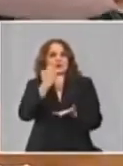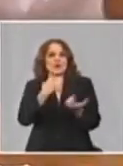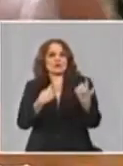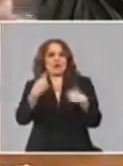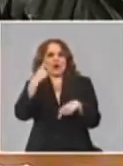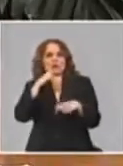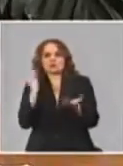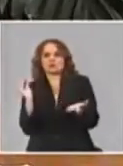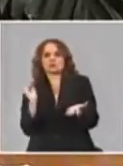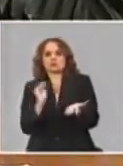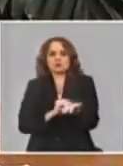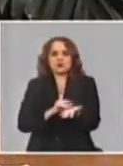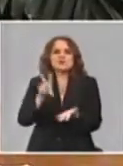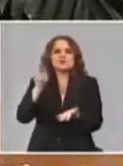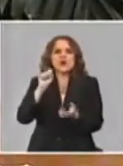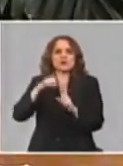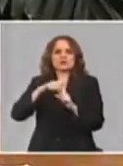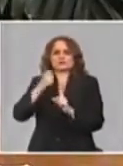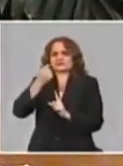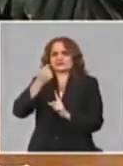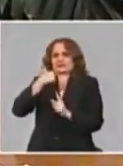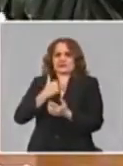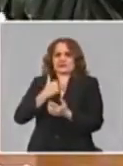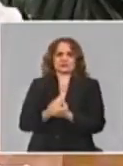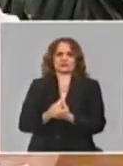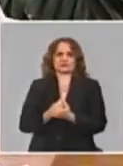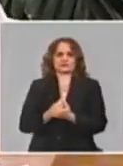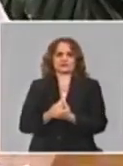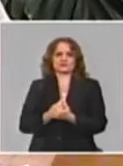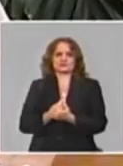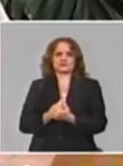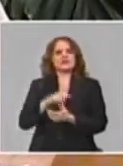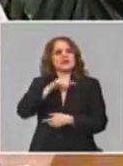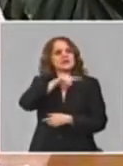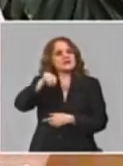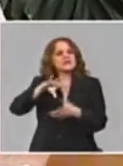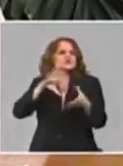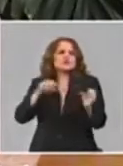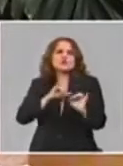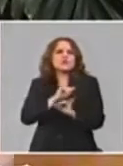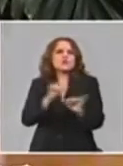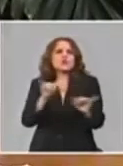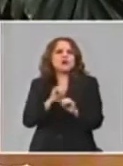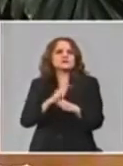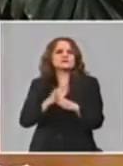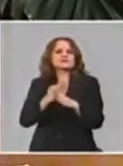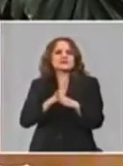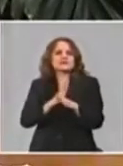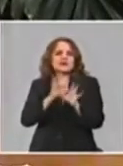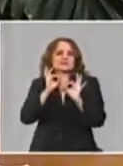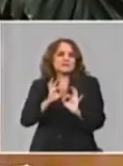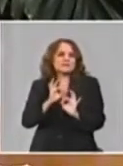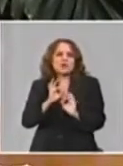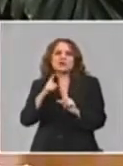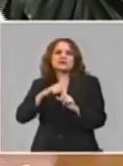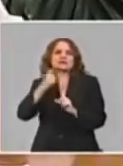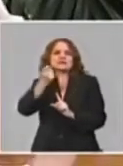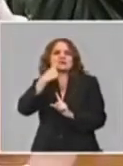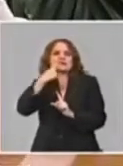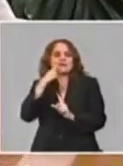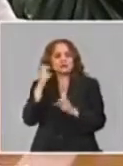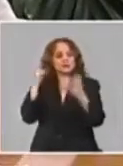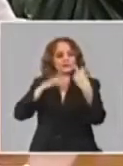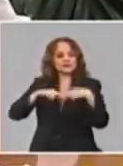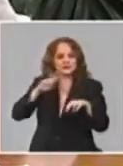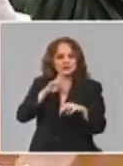con la triada sino para otras cosas. significa un protocolo en construcción, en investigación y